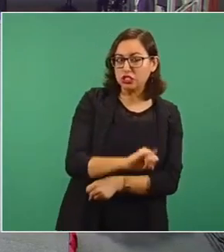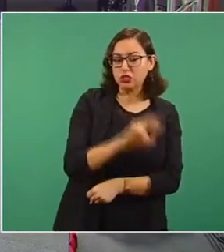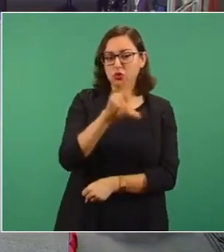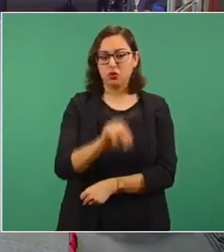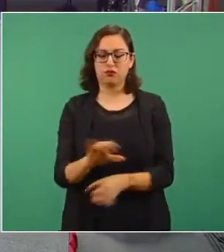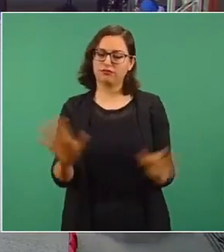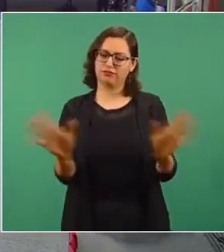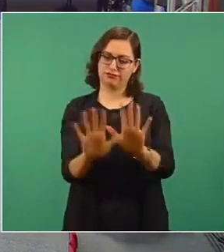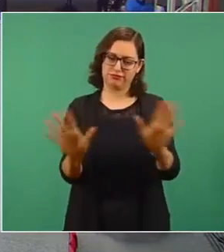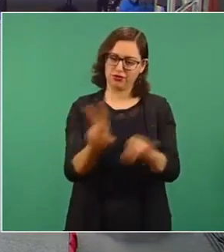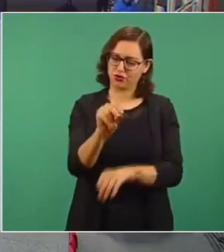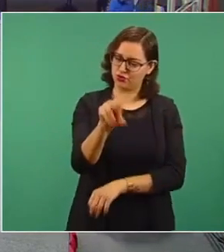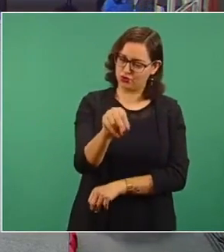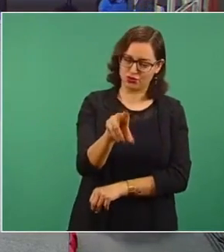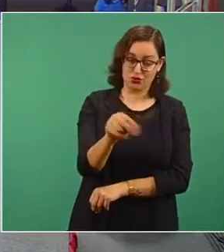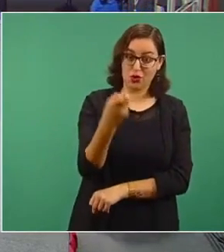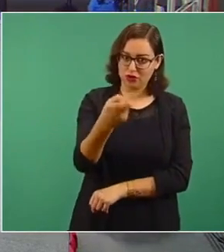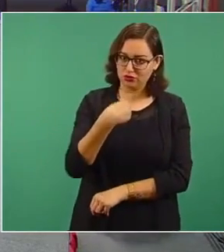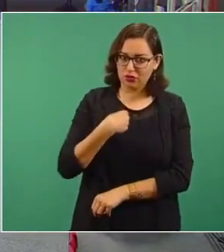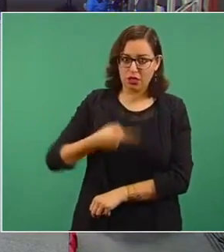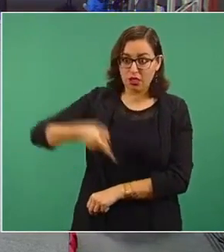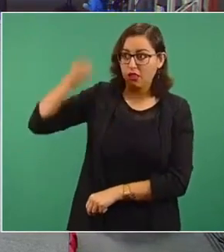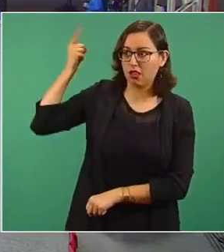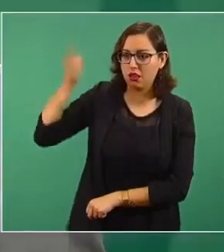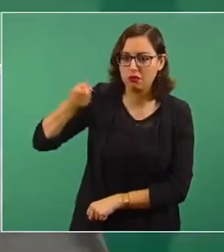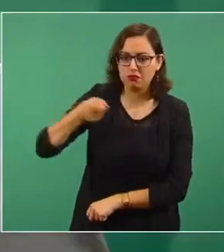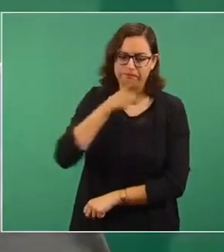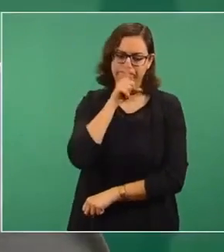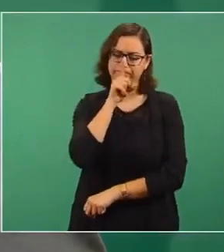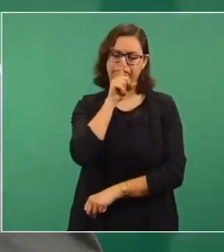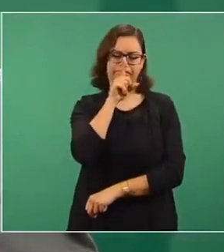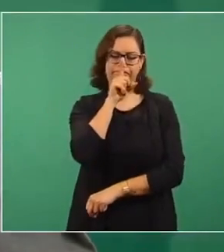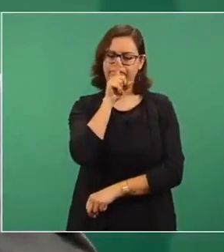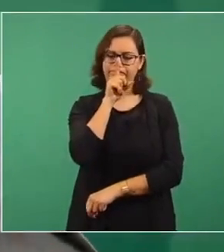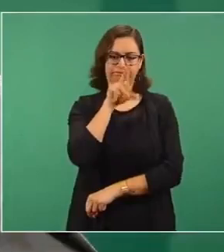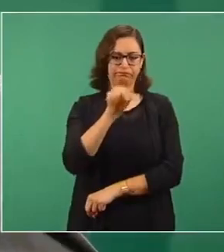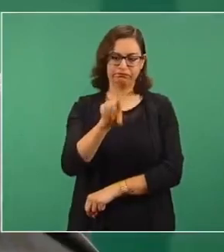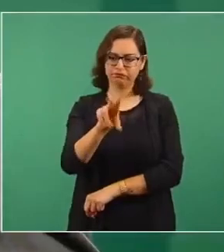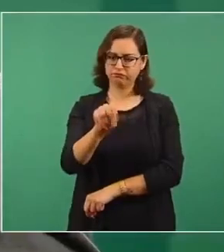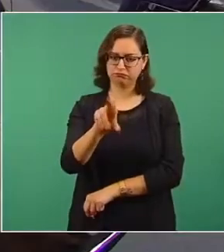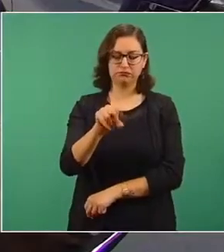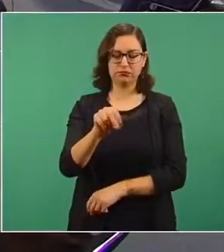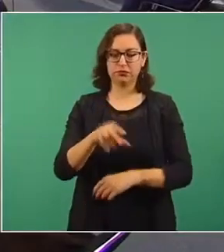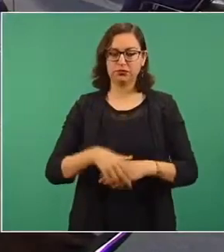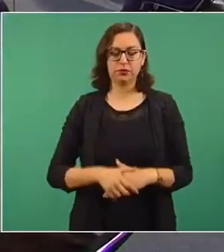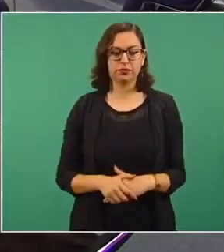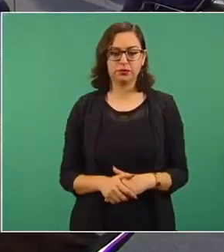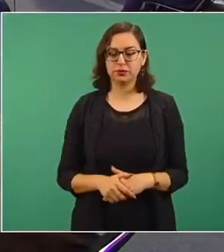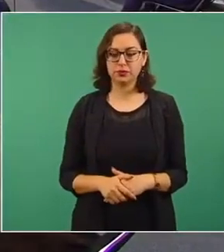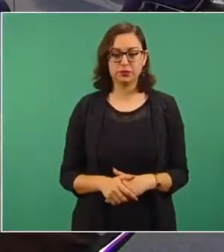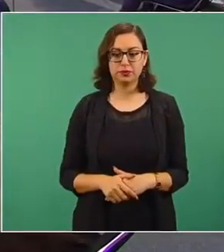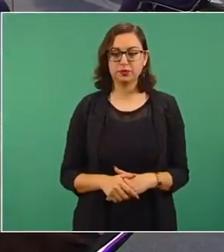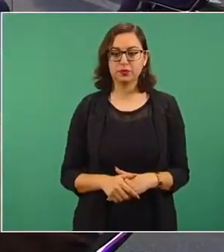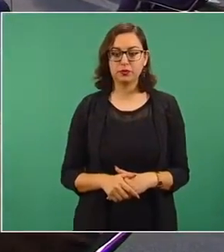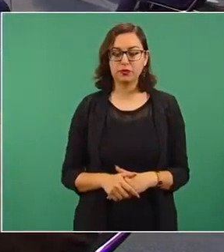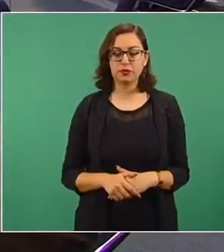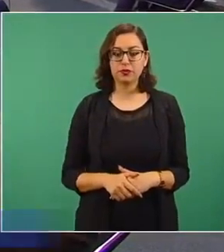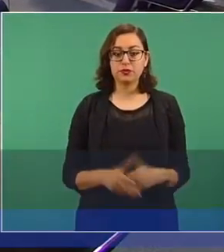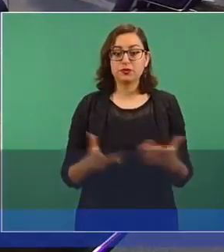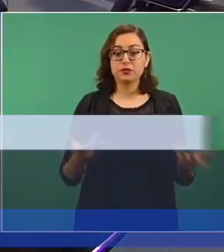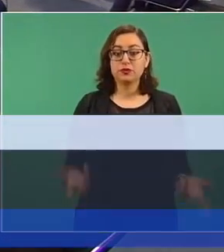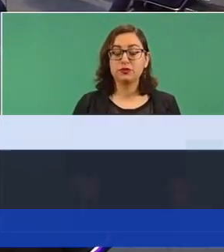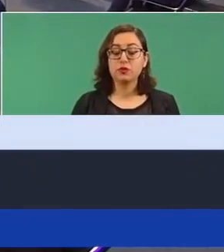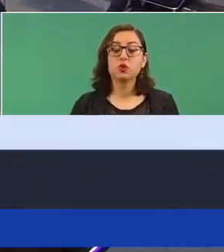a decir que estamos amenazando, no, es